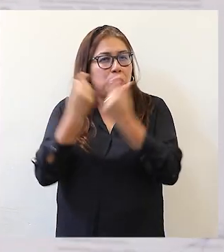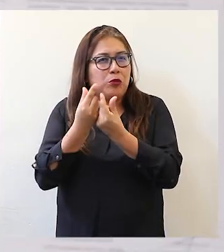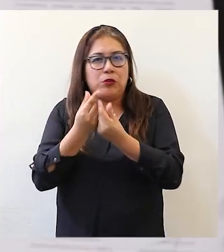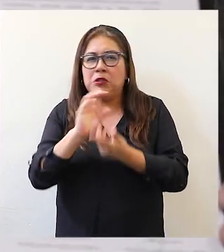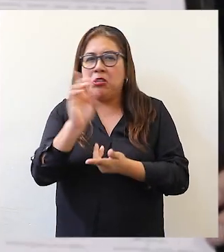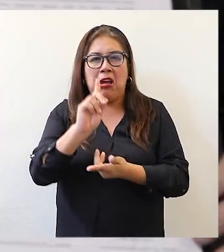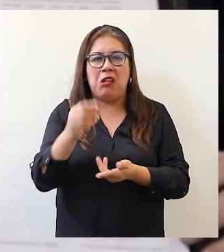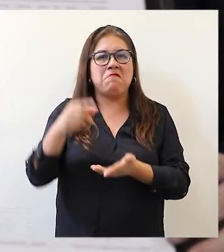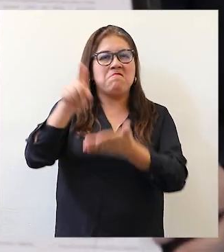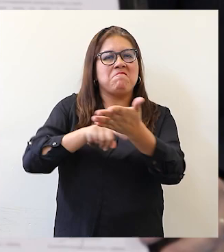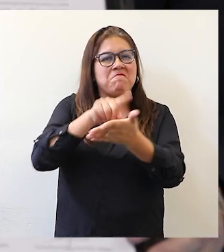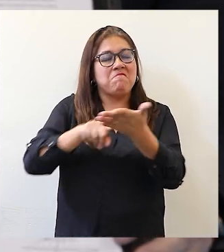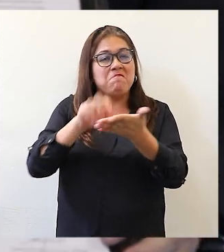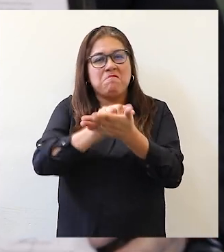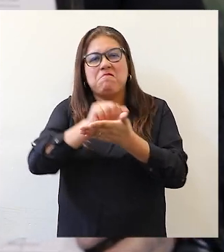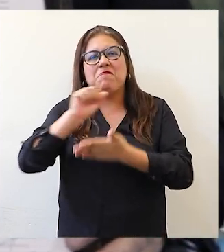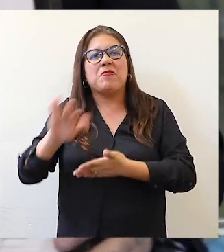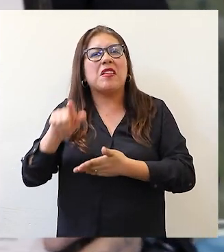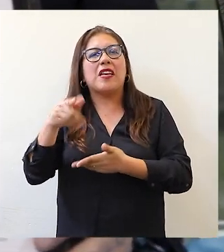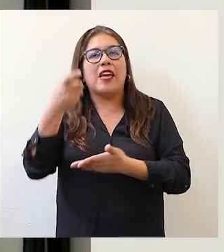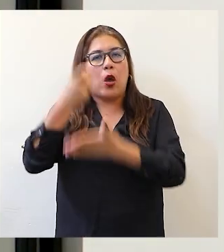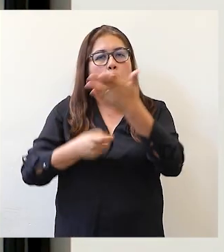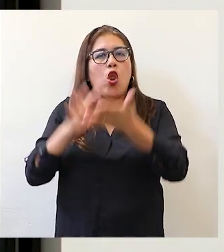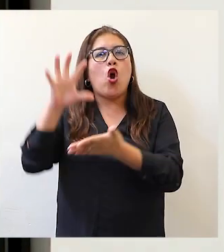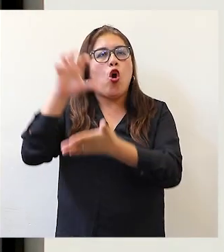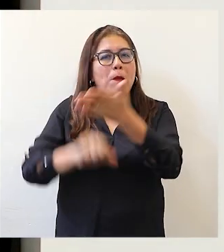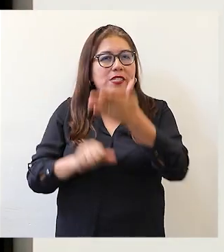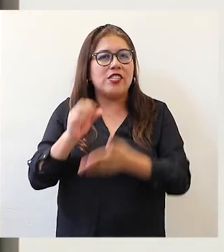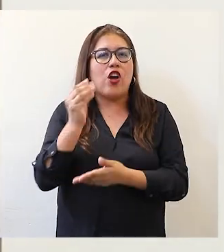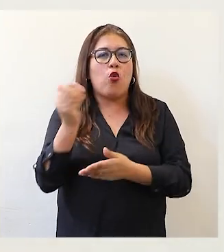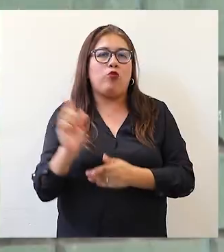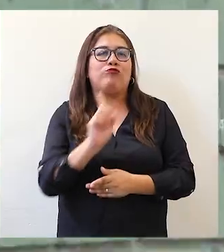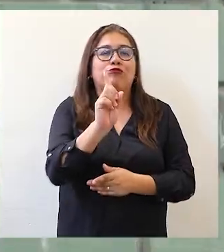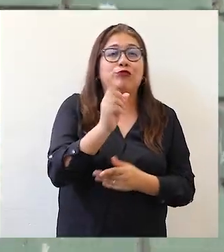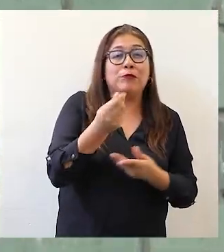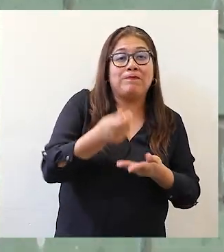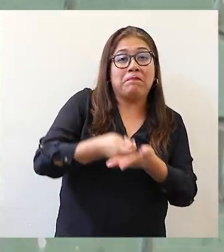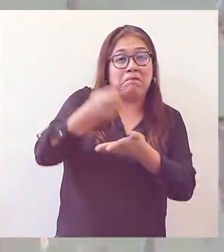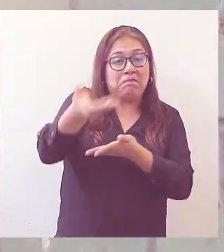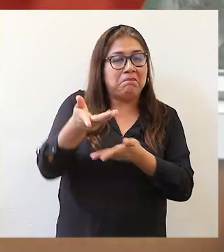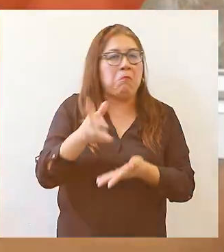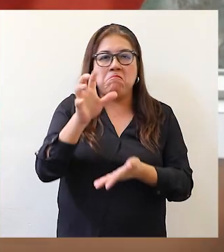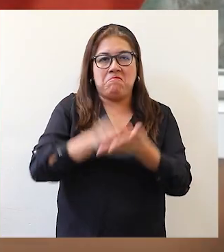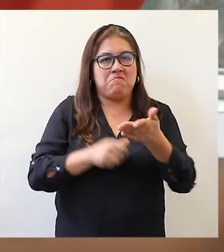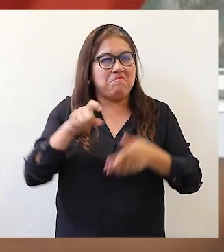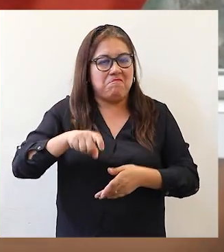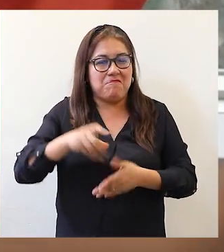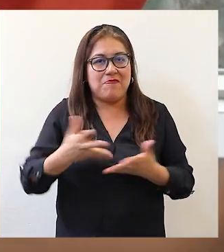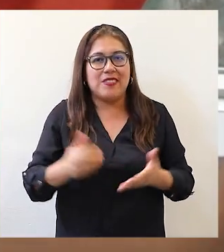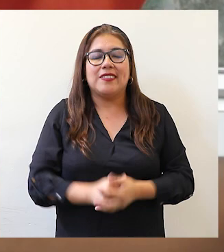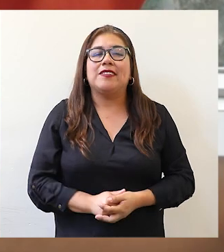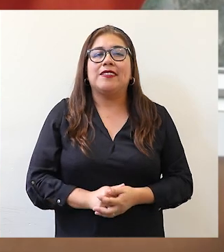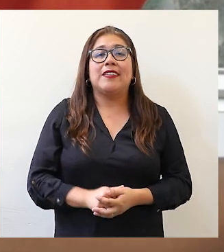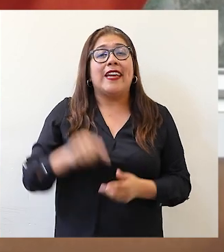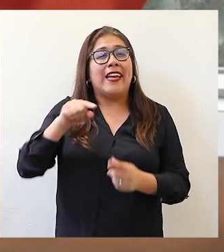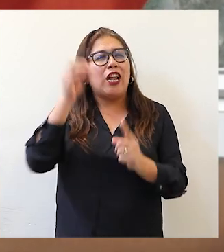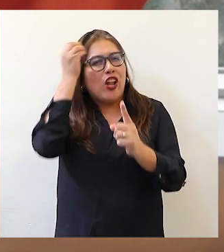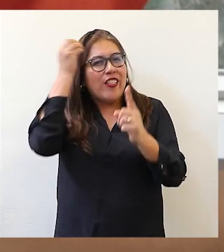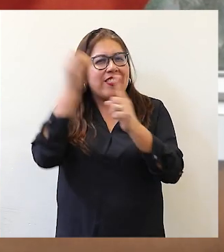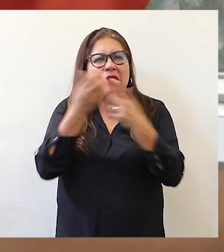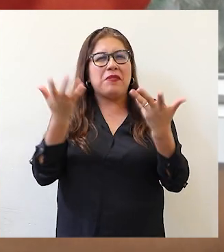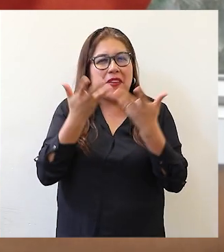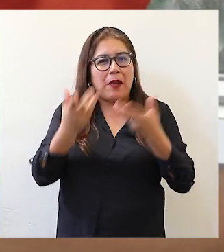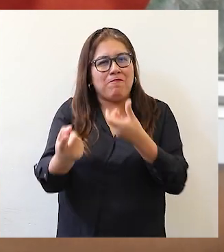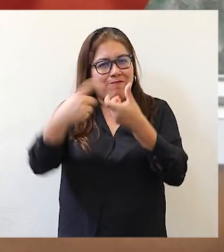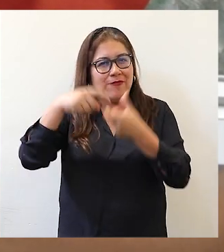mención ya no cobrarán la comisión de retiro en ventanilla a las personas con discapacidad visual. El objeto es insertar a las personas